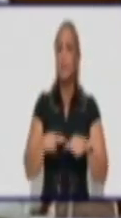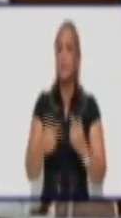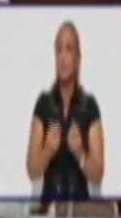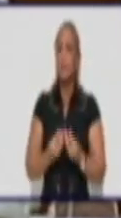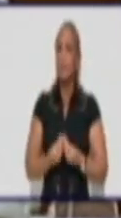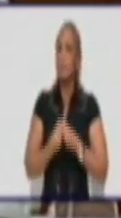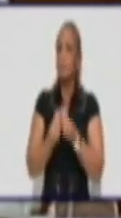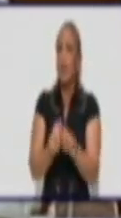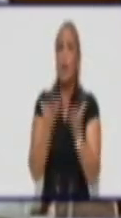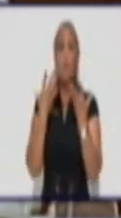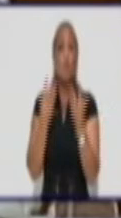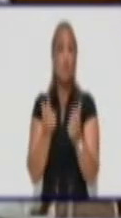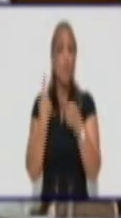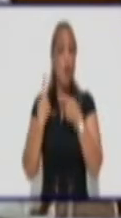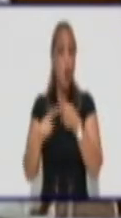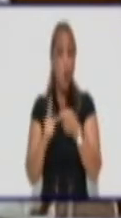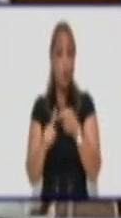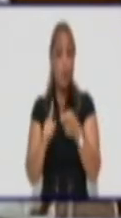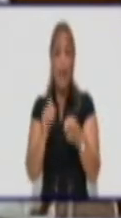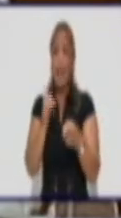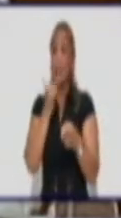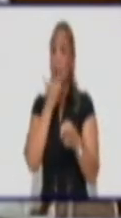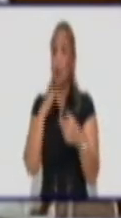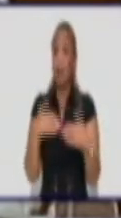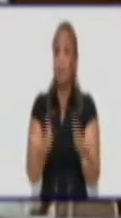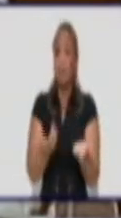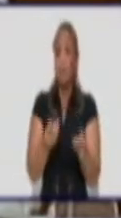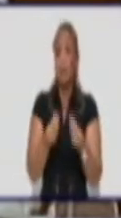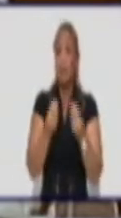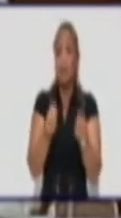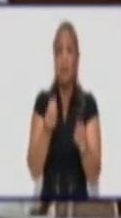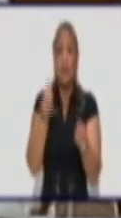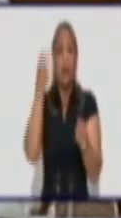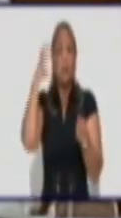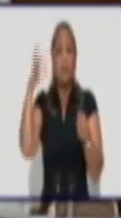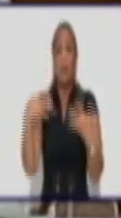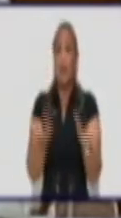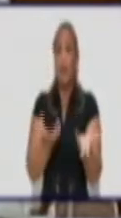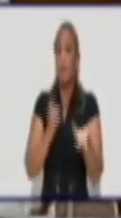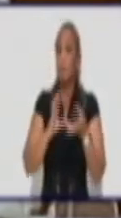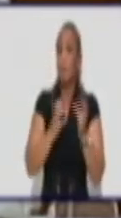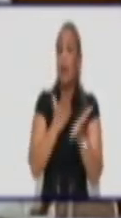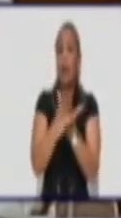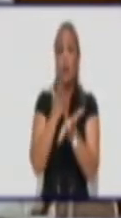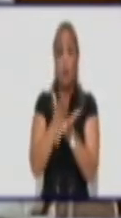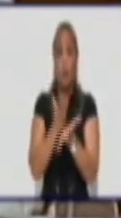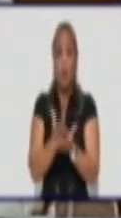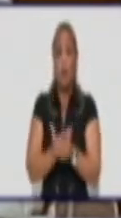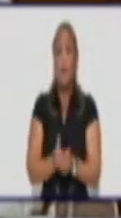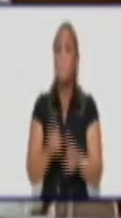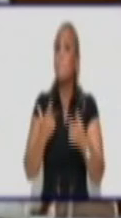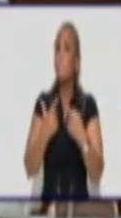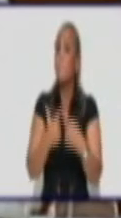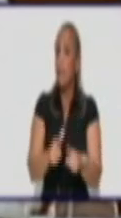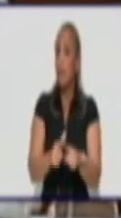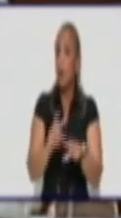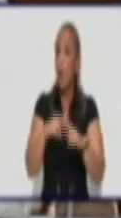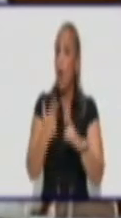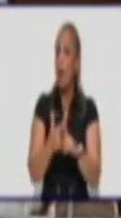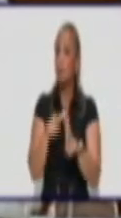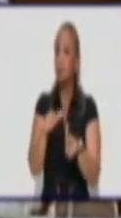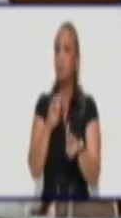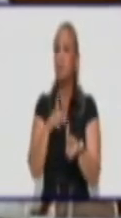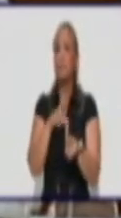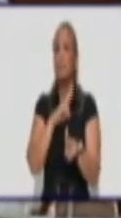equivocadamente al Estado, a las instituciones formadoras, a la escuela, pero hay que la hay una responsabilidad